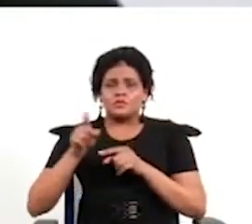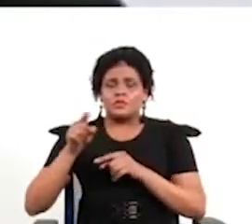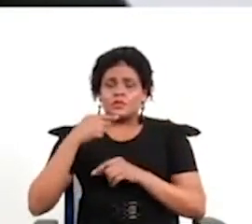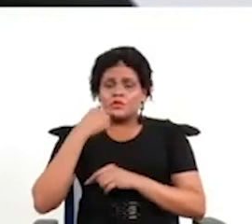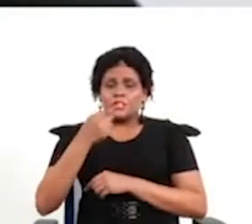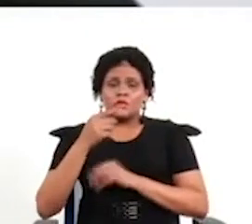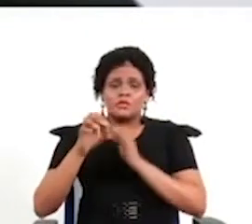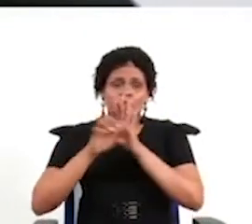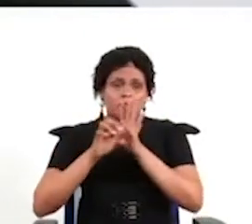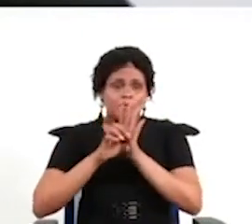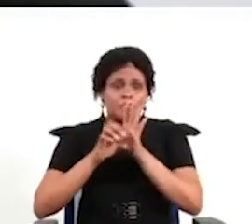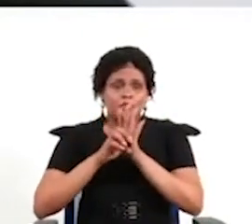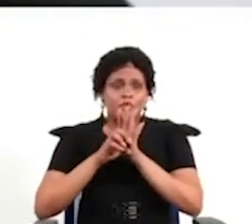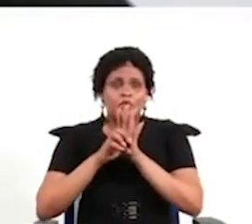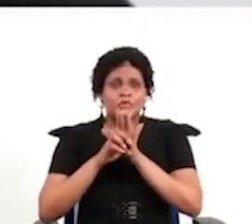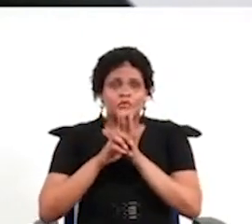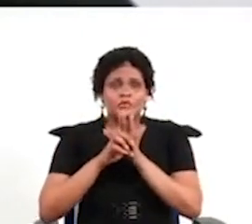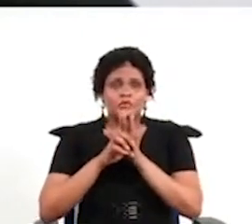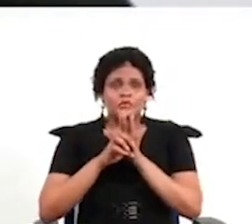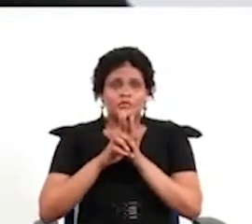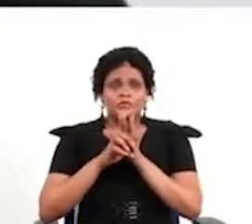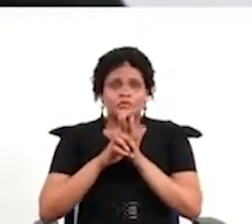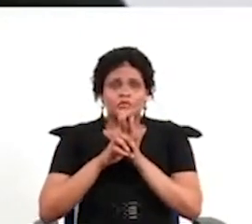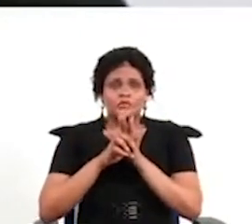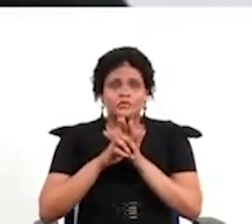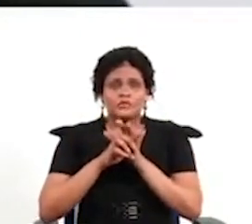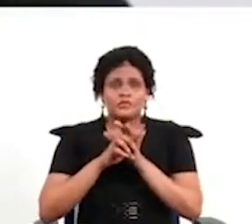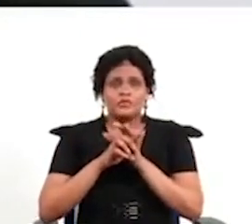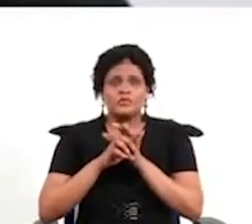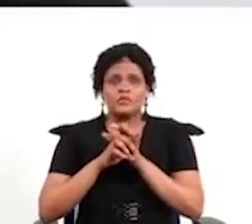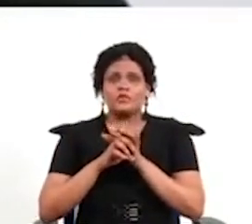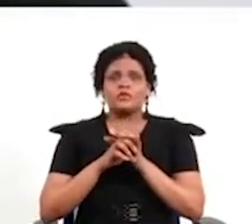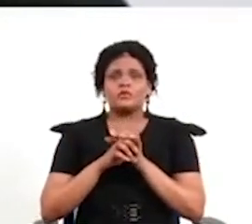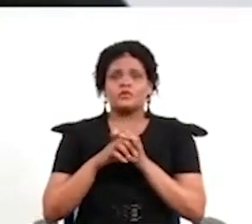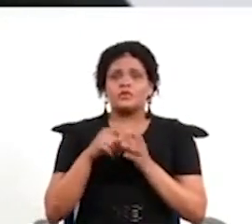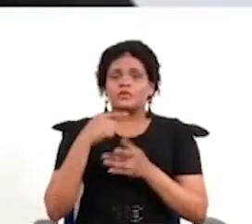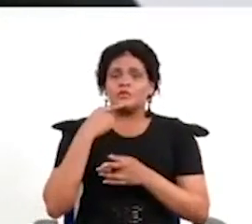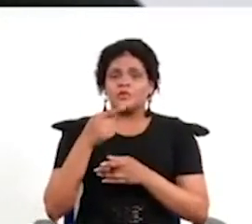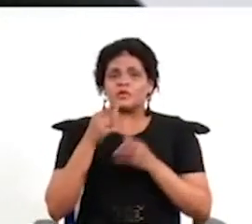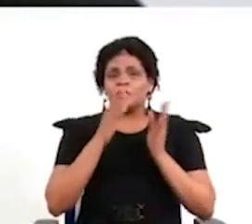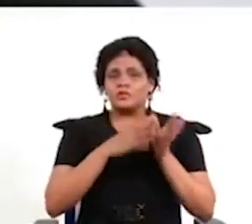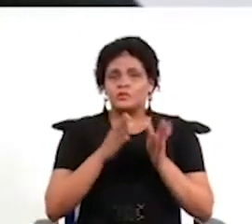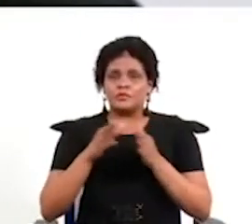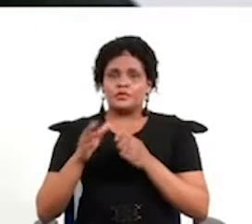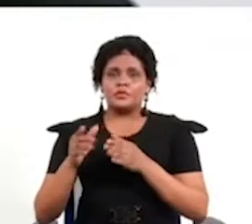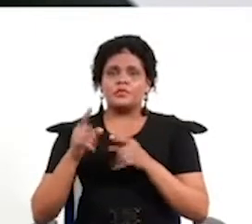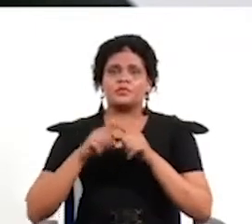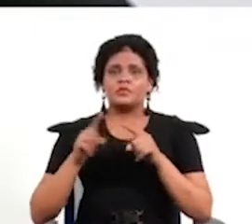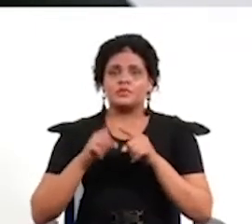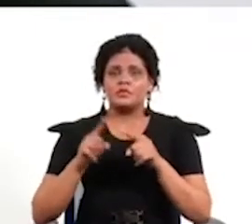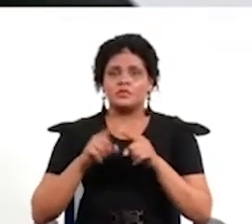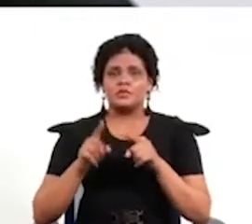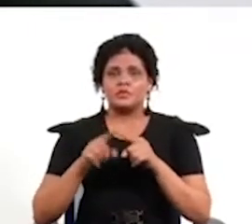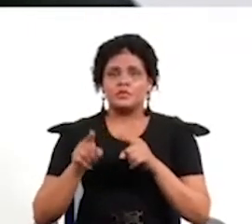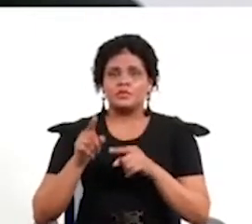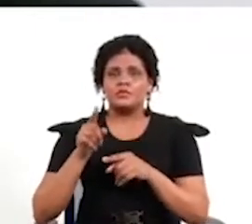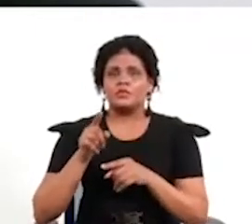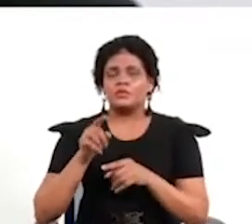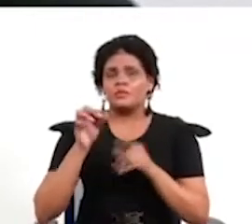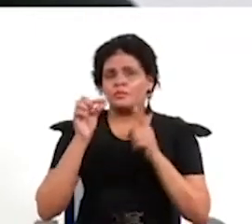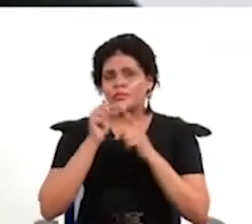que usted ha examinado los los periodos para realizar cambios constitucionales profundos varían también bastante